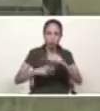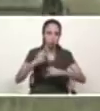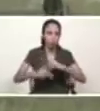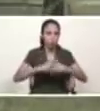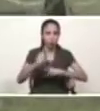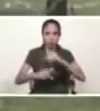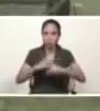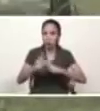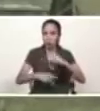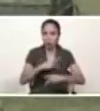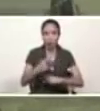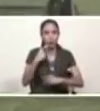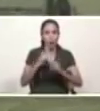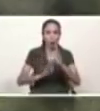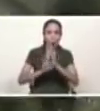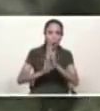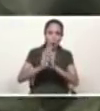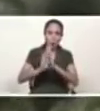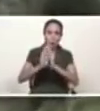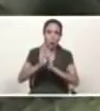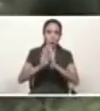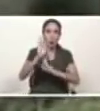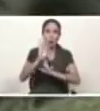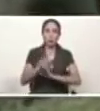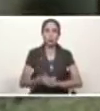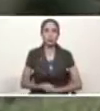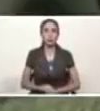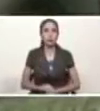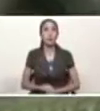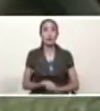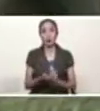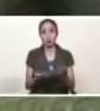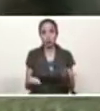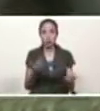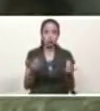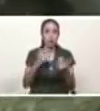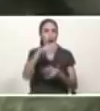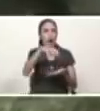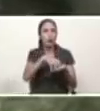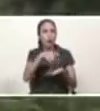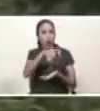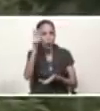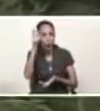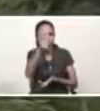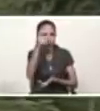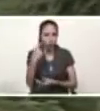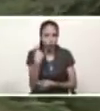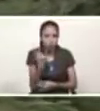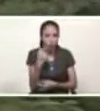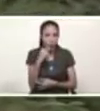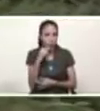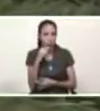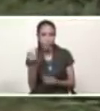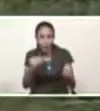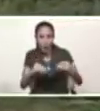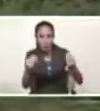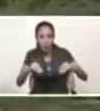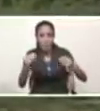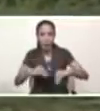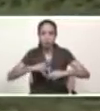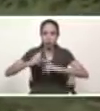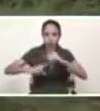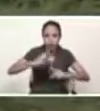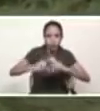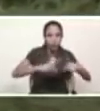se va a reproducir no nada más a socializar en este momento con los productores de huarico sino que vamos a sembrar comercialmente por